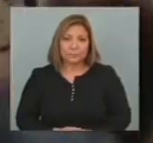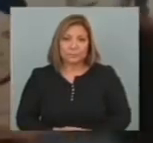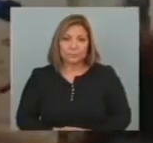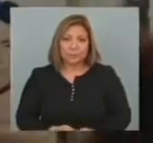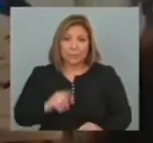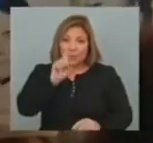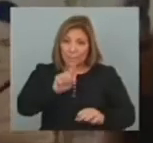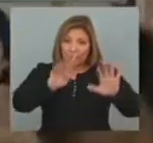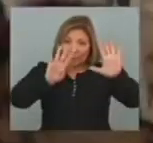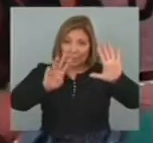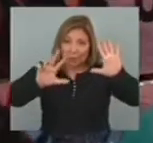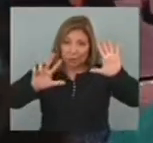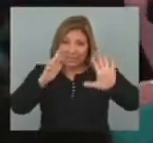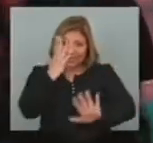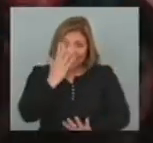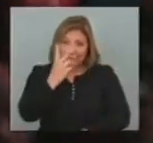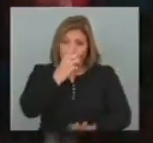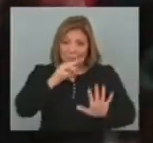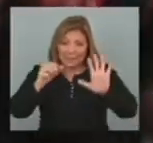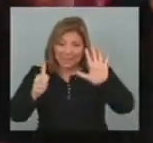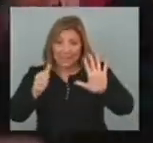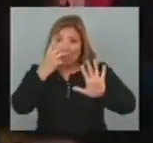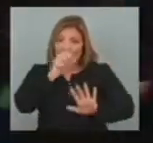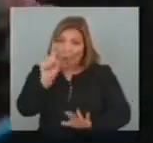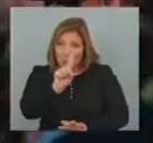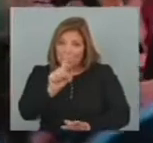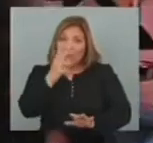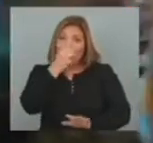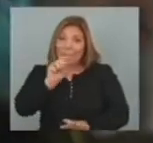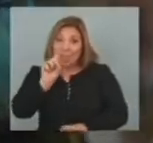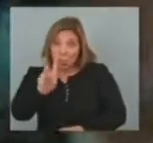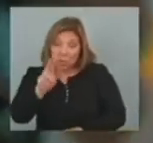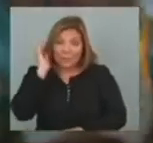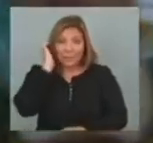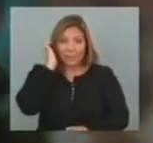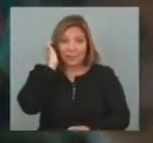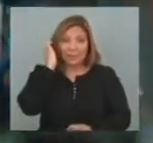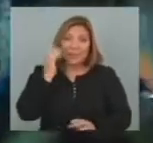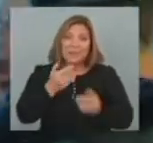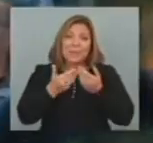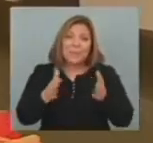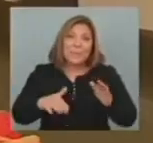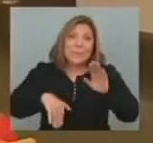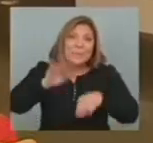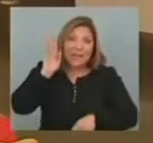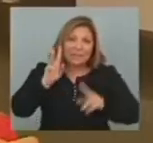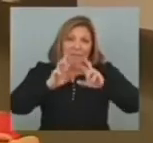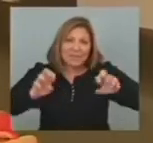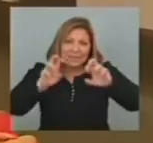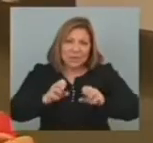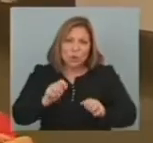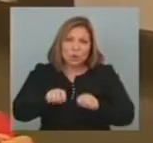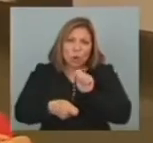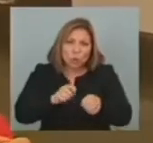1985 2006 2011 Y 2012 Son los años Cuando se iniciaron La mayor cantidad De investigaciones Por